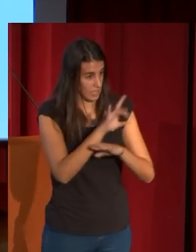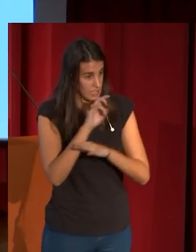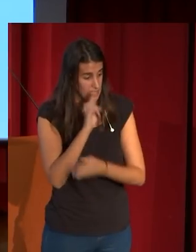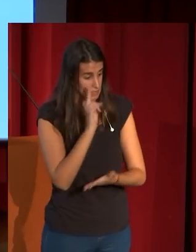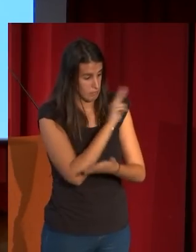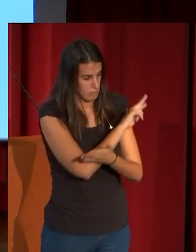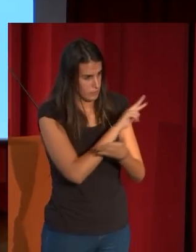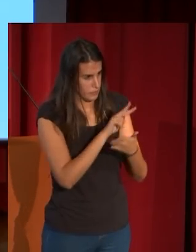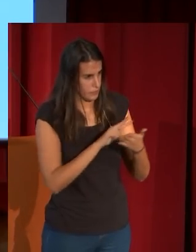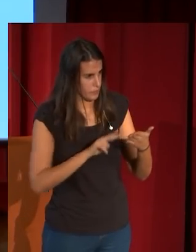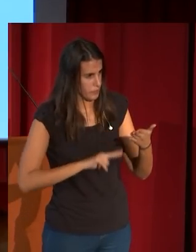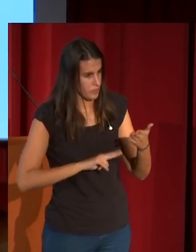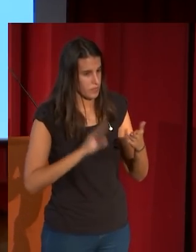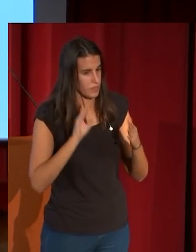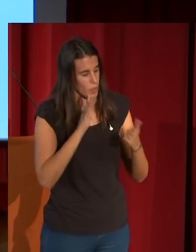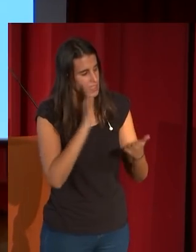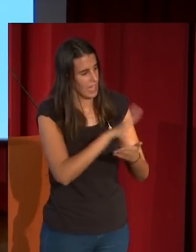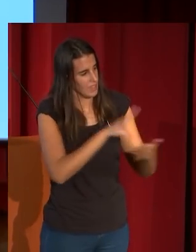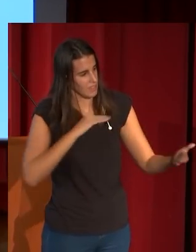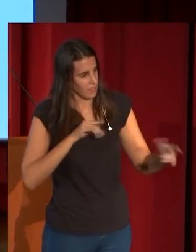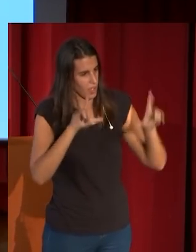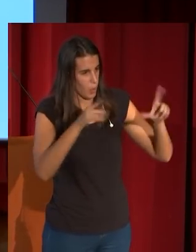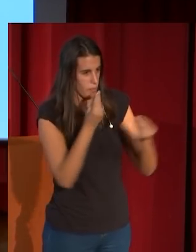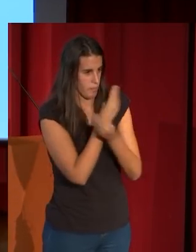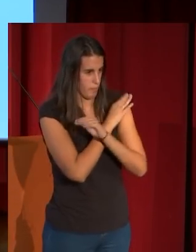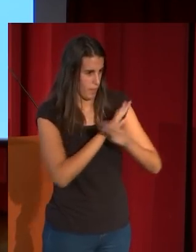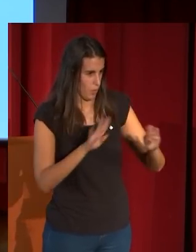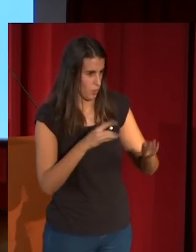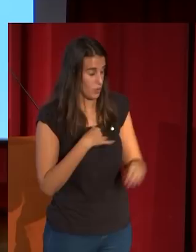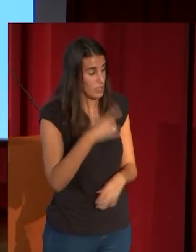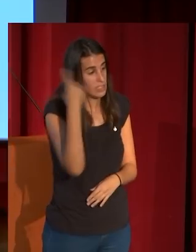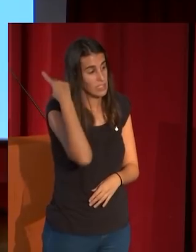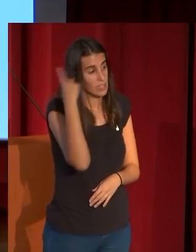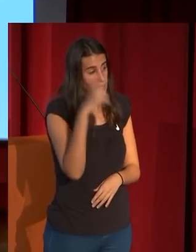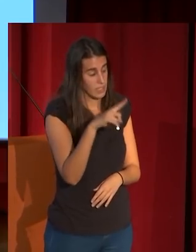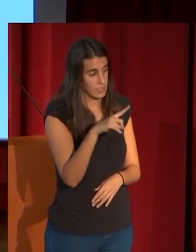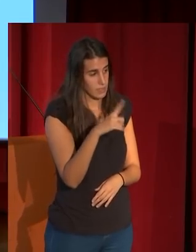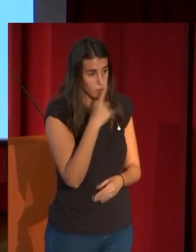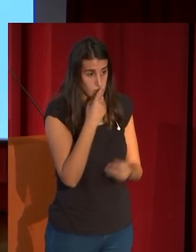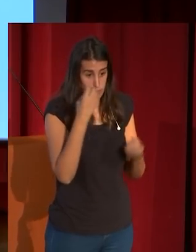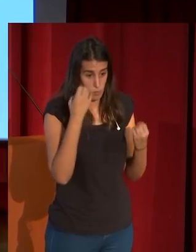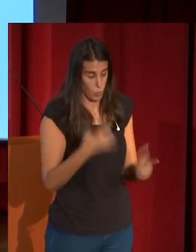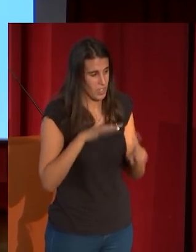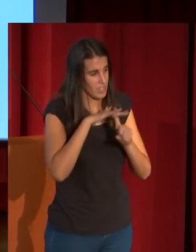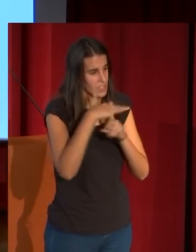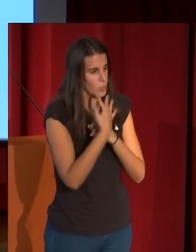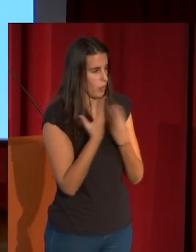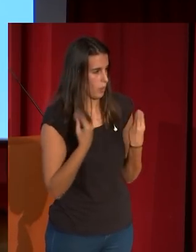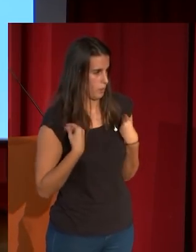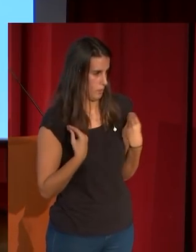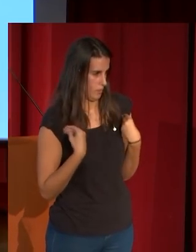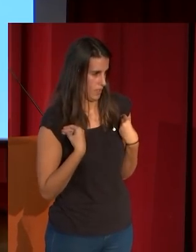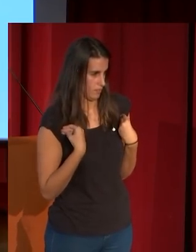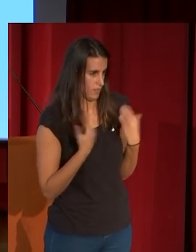profundizar en el estudio de las obras y saber muy bien el contexto en el que vivían